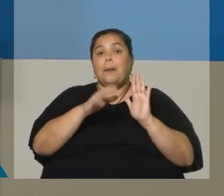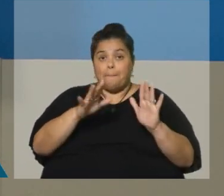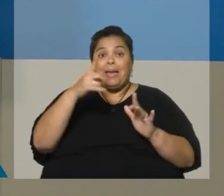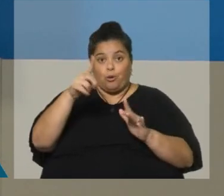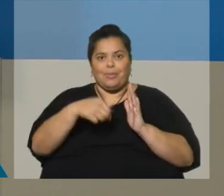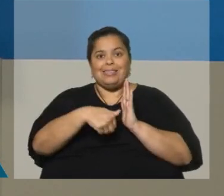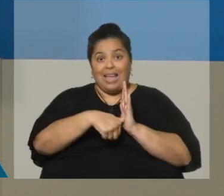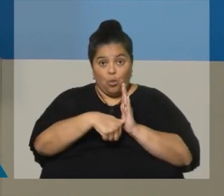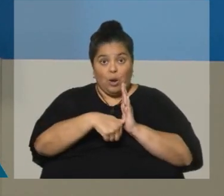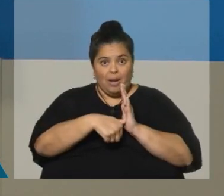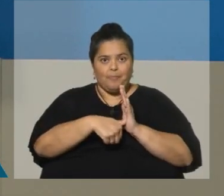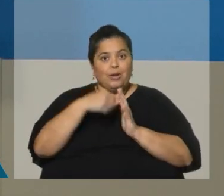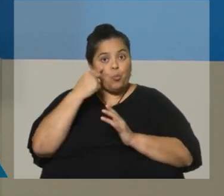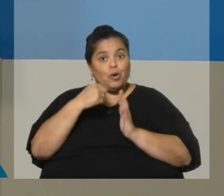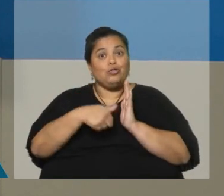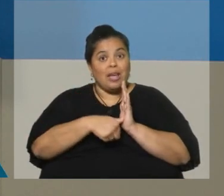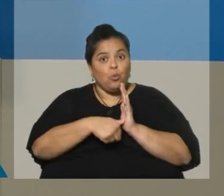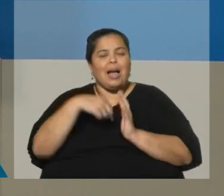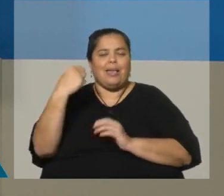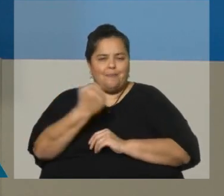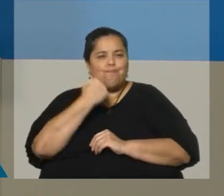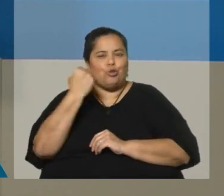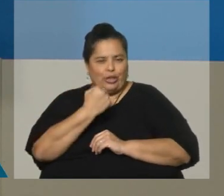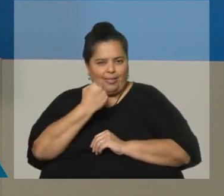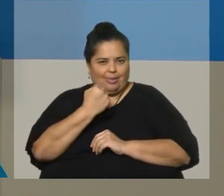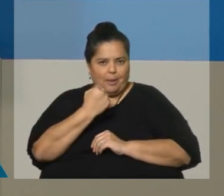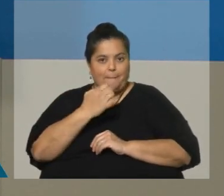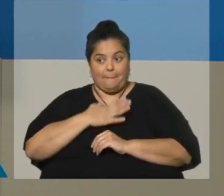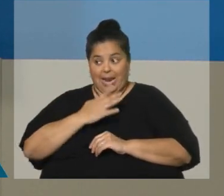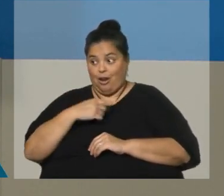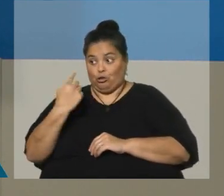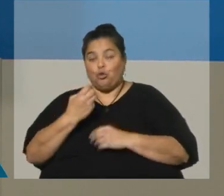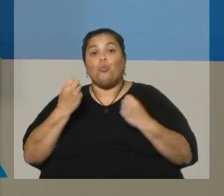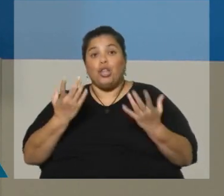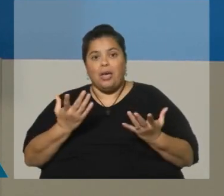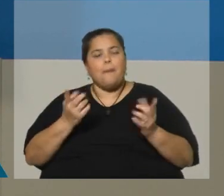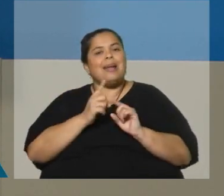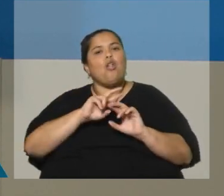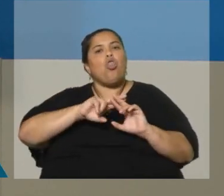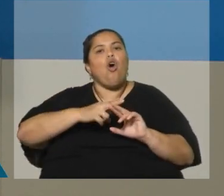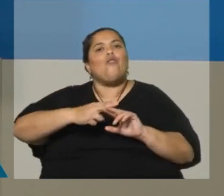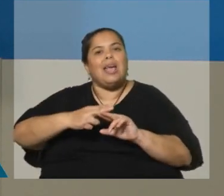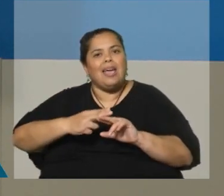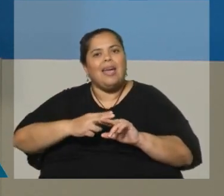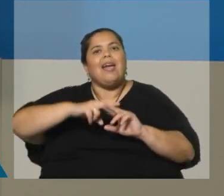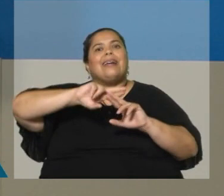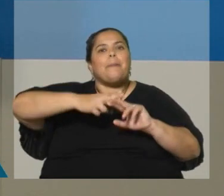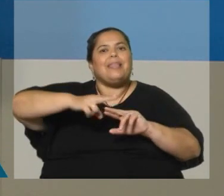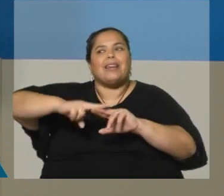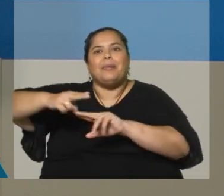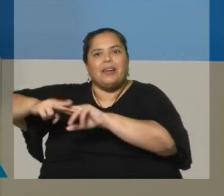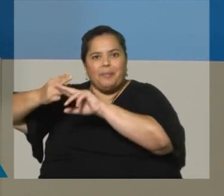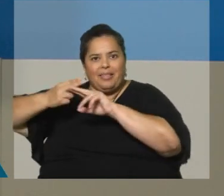importante para nosotros para evitar duplicados en el cuestionario censal. Ese es un uso que le vamos a dar